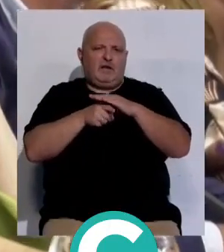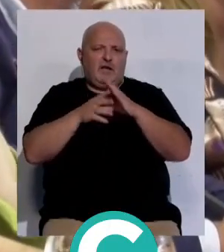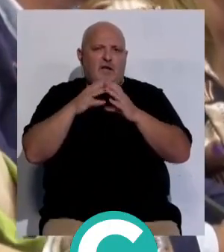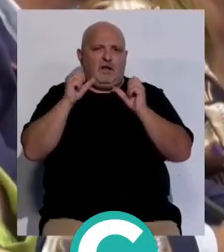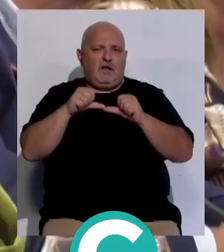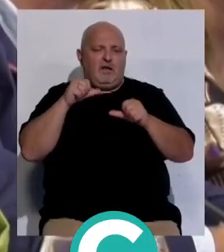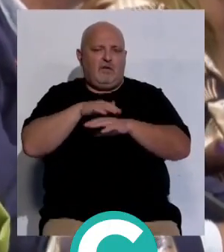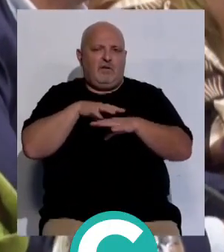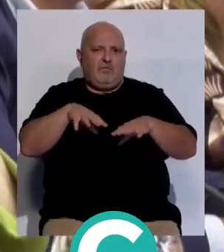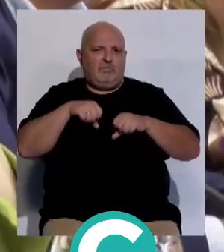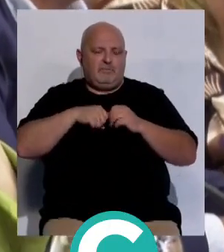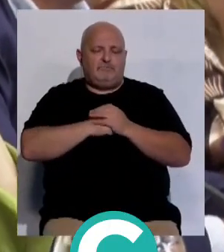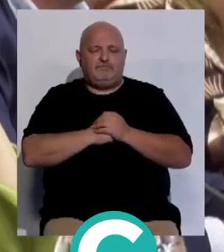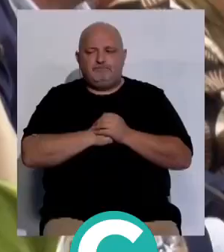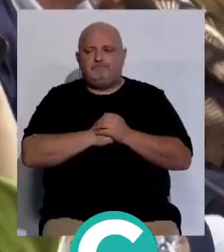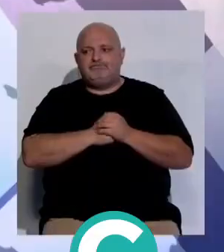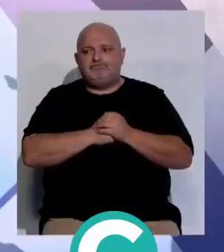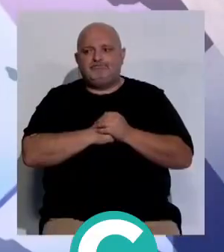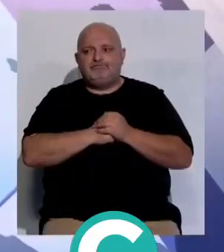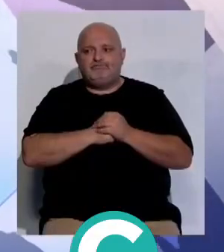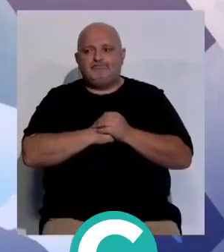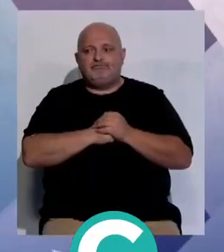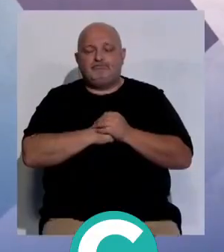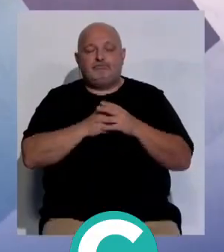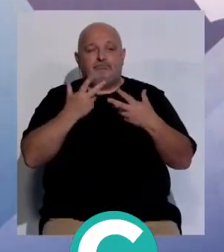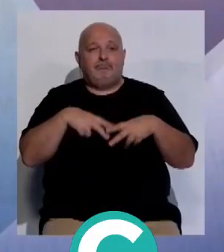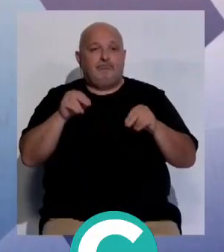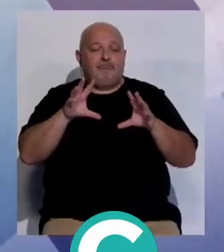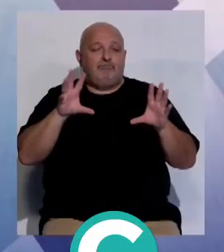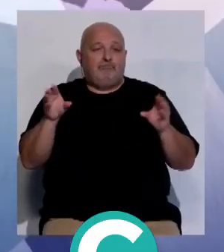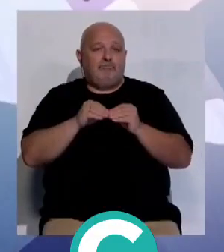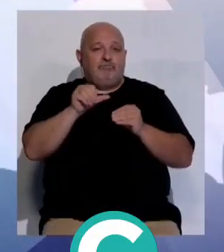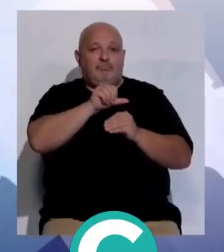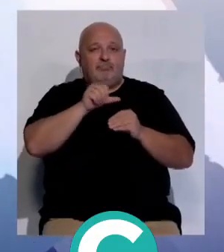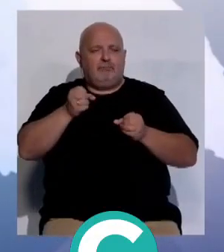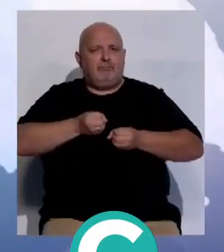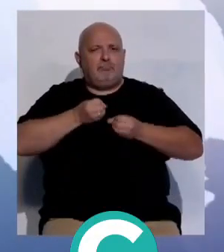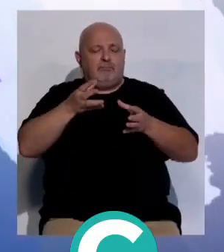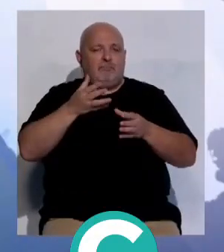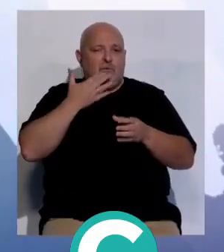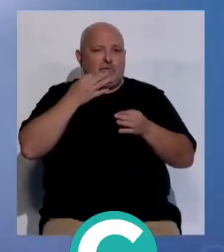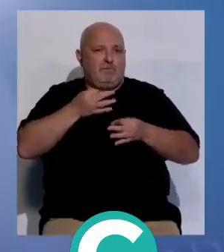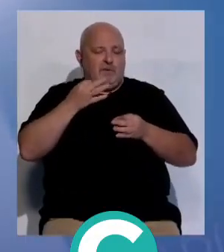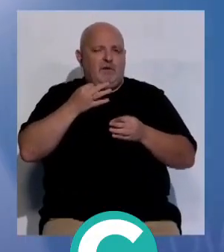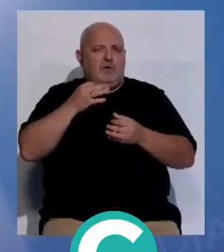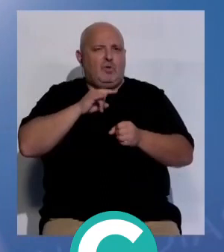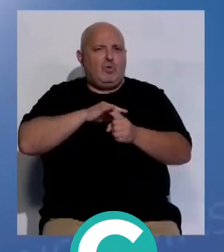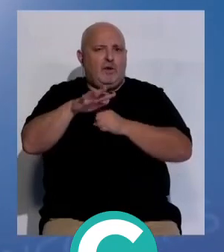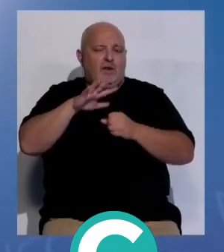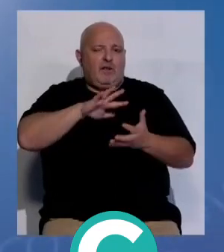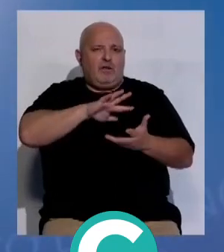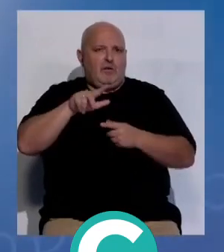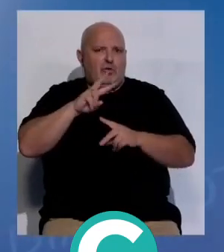de acuerdos de gobernabilidad Es todo por esta semana La información regresa puntualmente